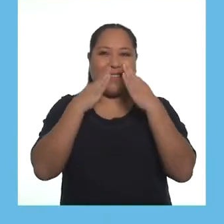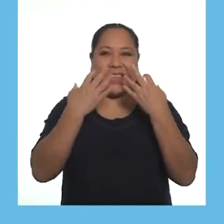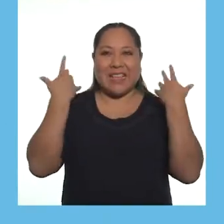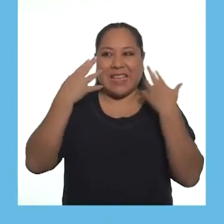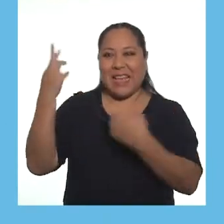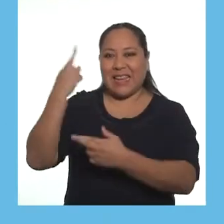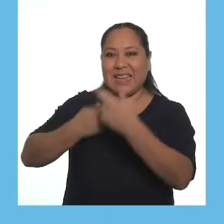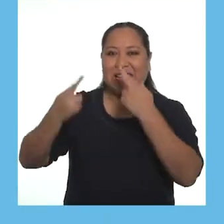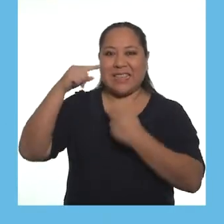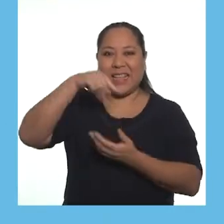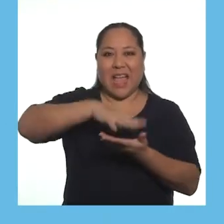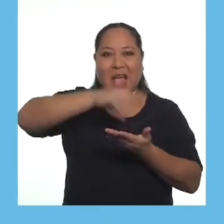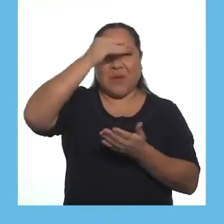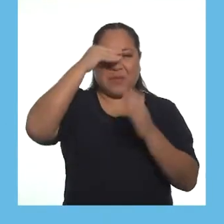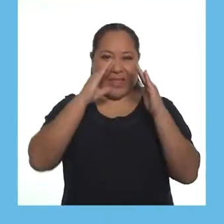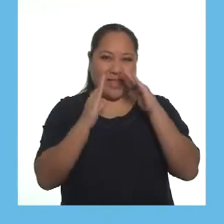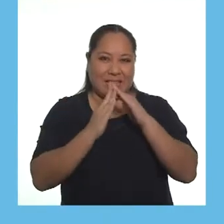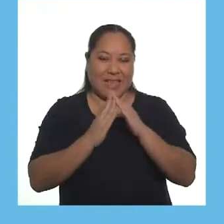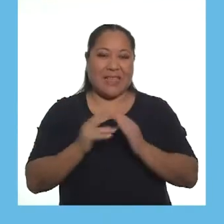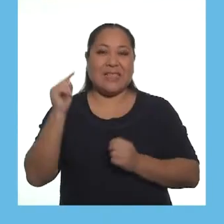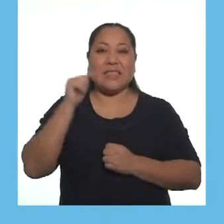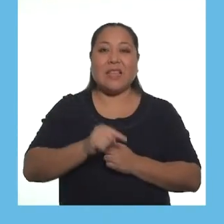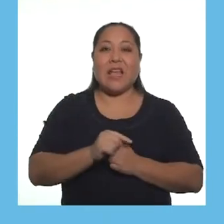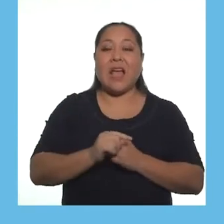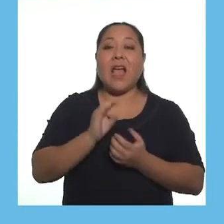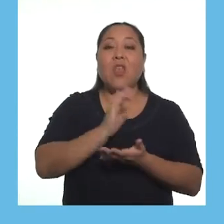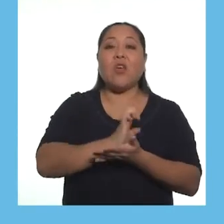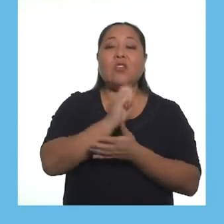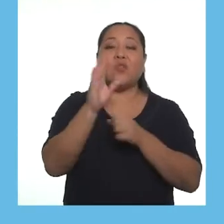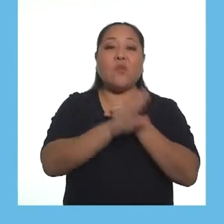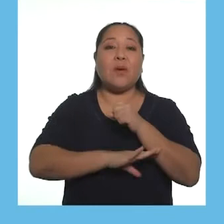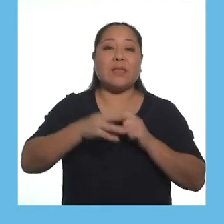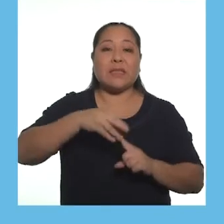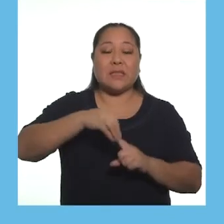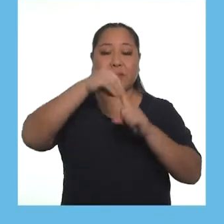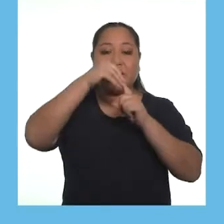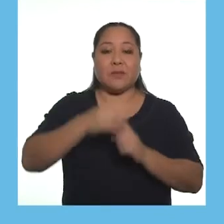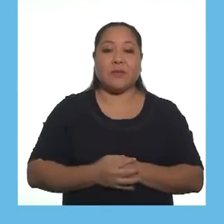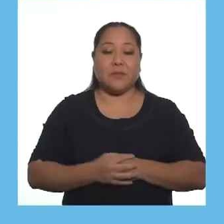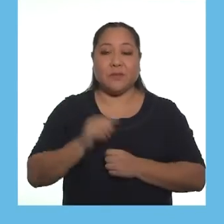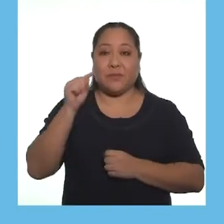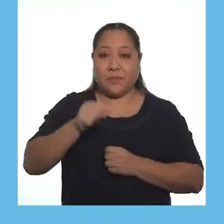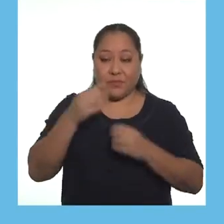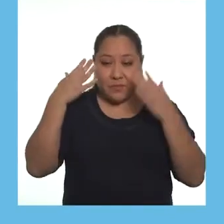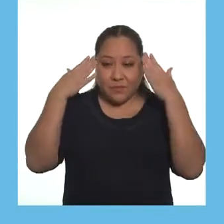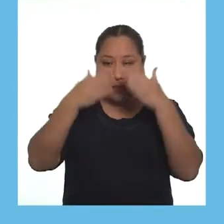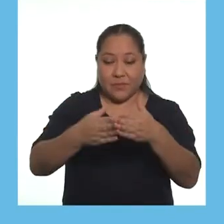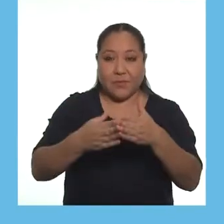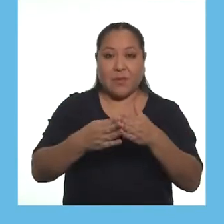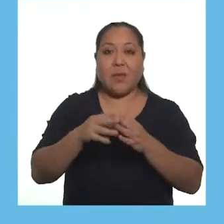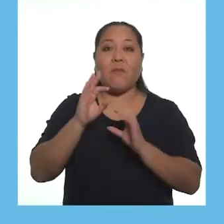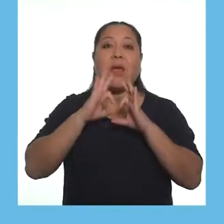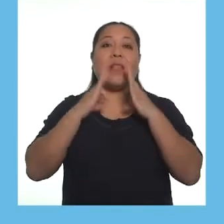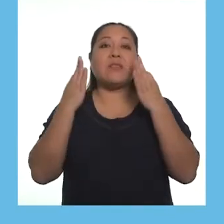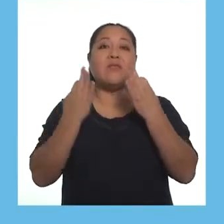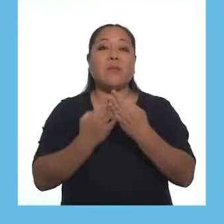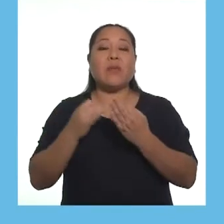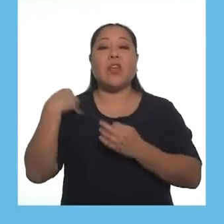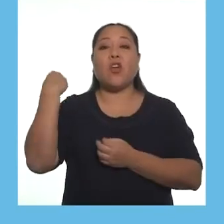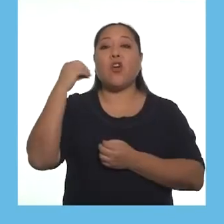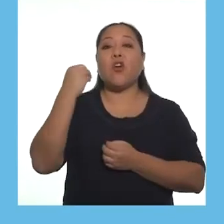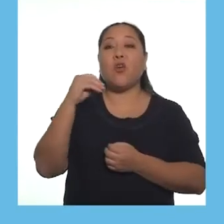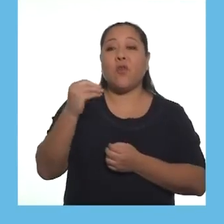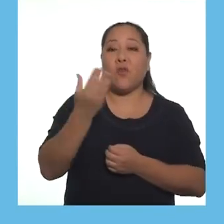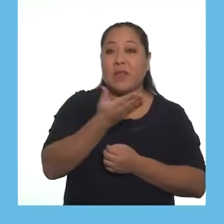queridas familias ya estamos de regreso en Aprendo en Casa educación básica especial capítulo dedicado